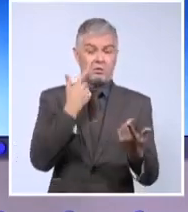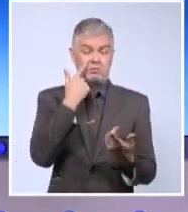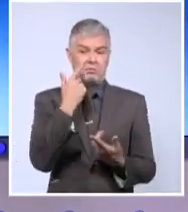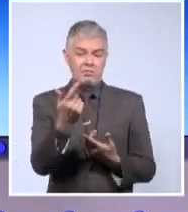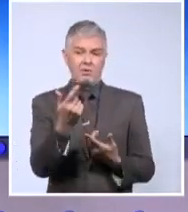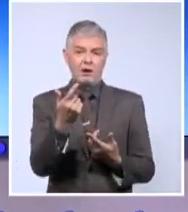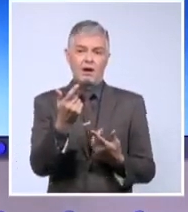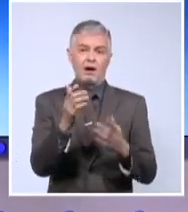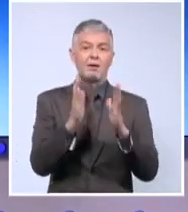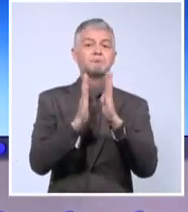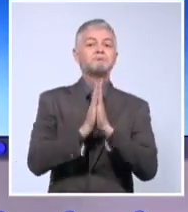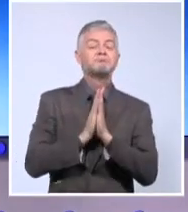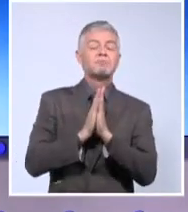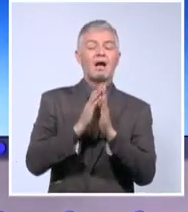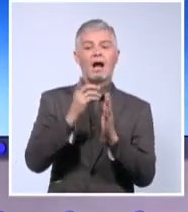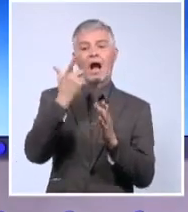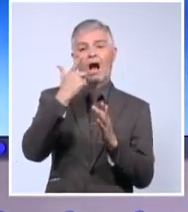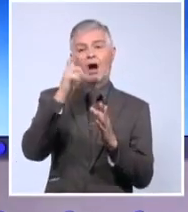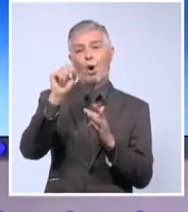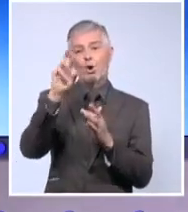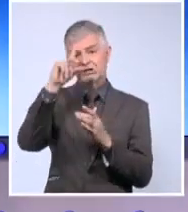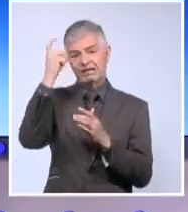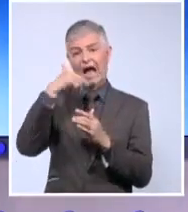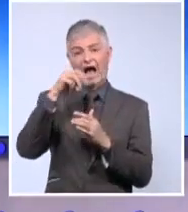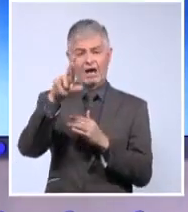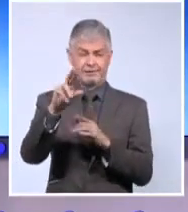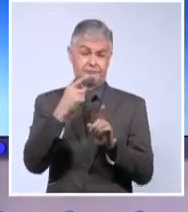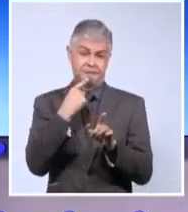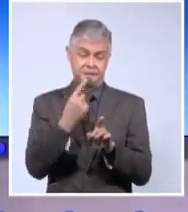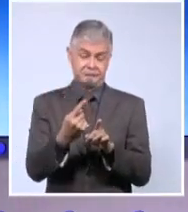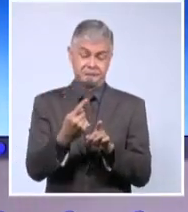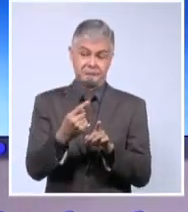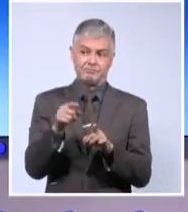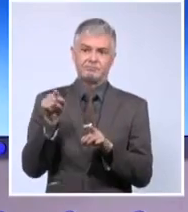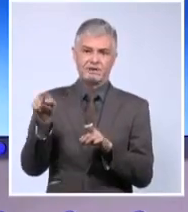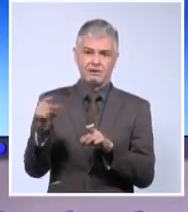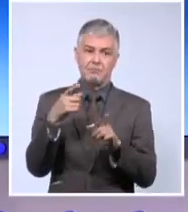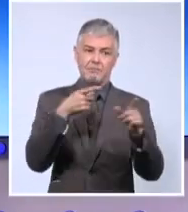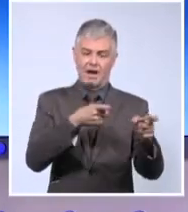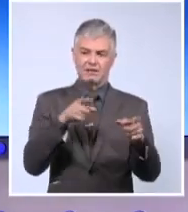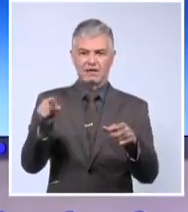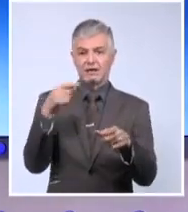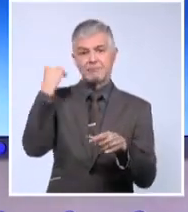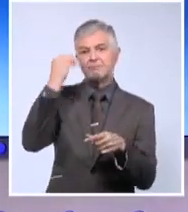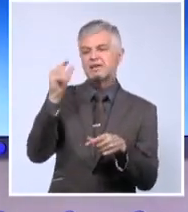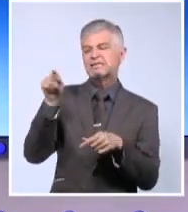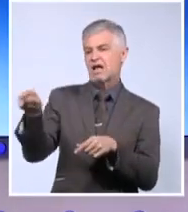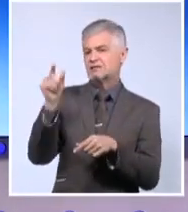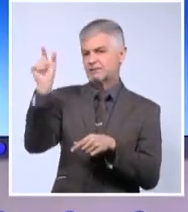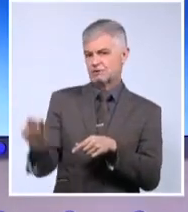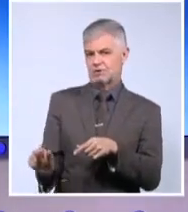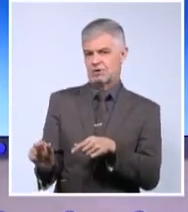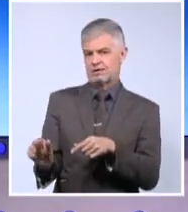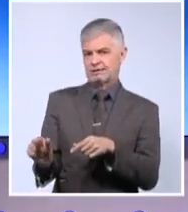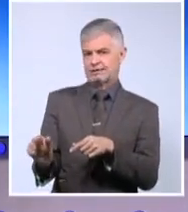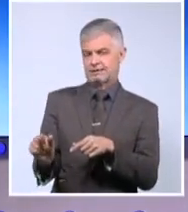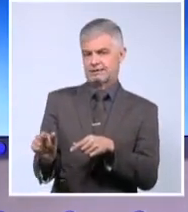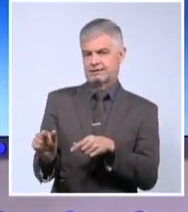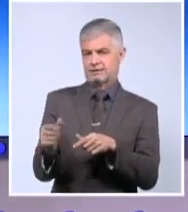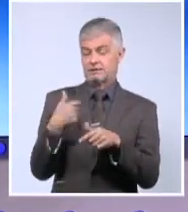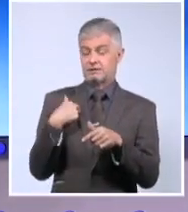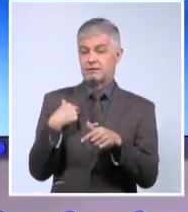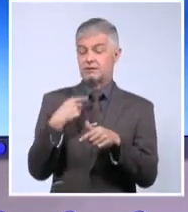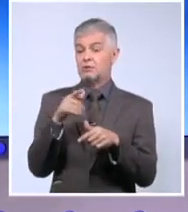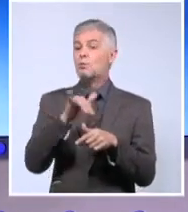Oscar Arnulfo Romero. Y lo otro que dijo, ya que estamos con él, vamos a terminar, fue lo del voto como arma. Lo